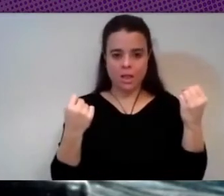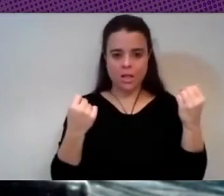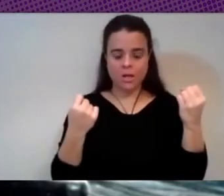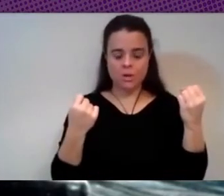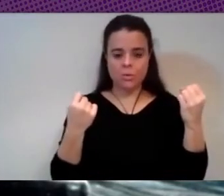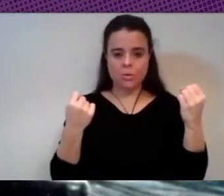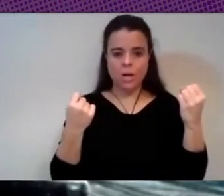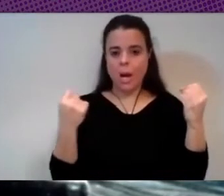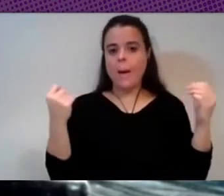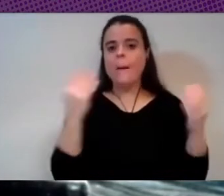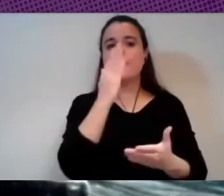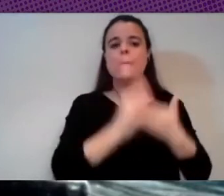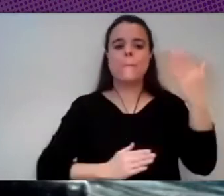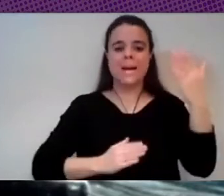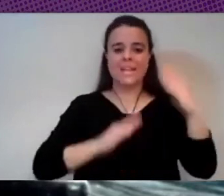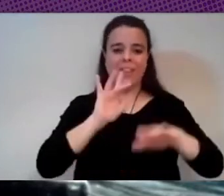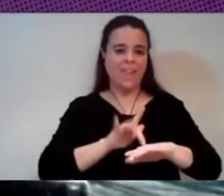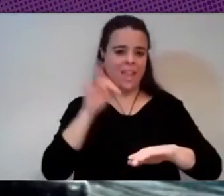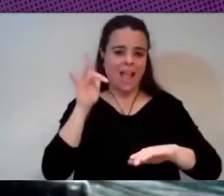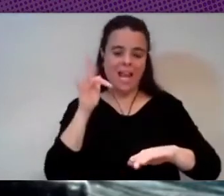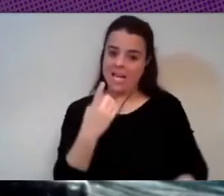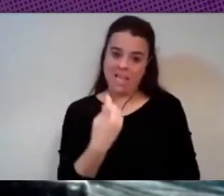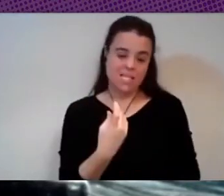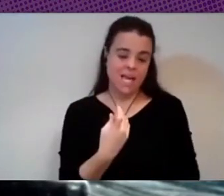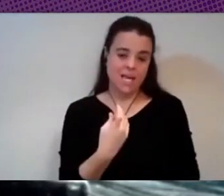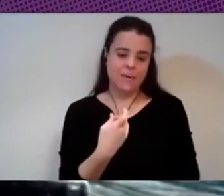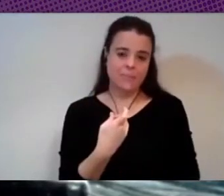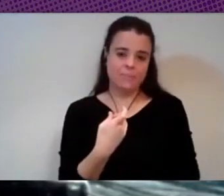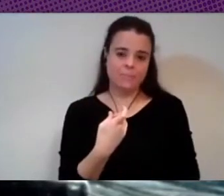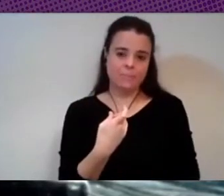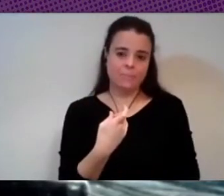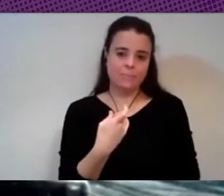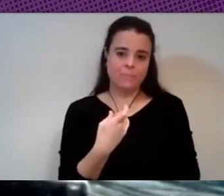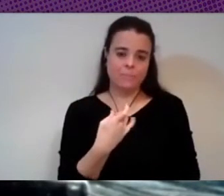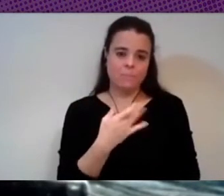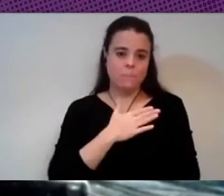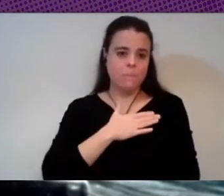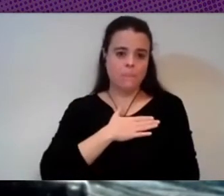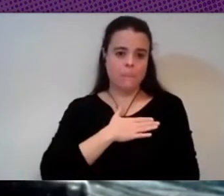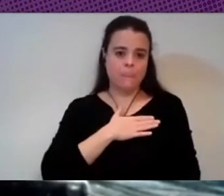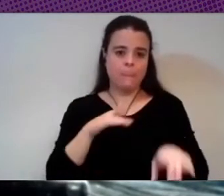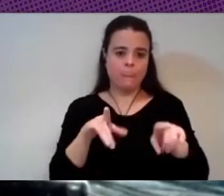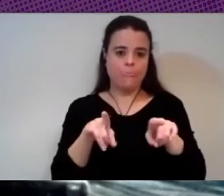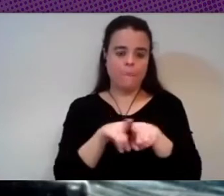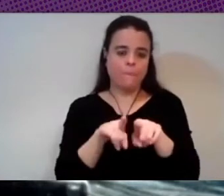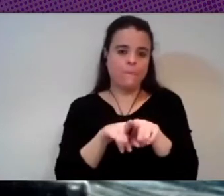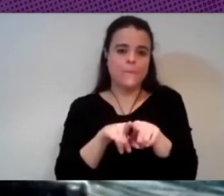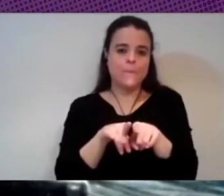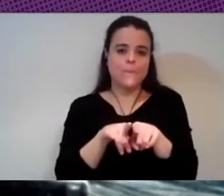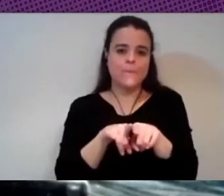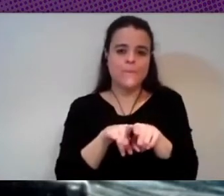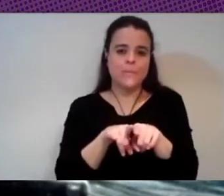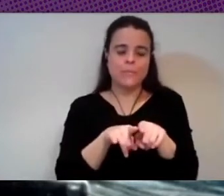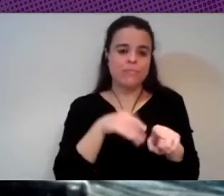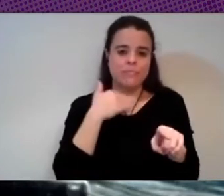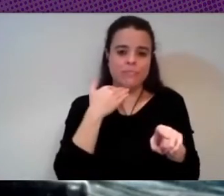inevitable y necesaria para mí es un dogma de lo que tendremos que escapar